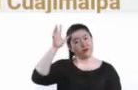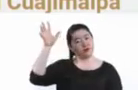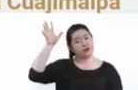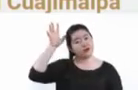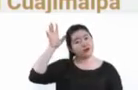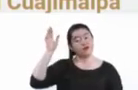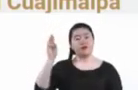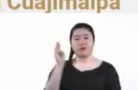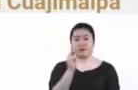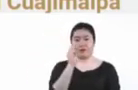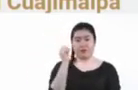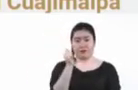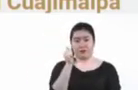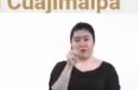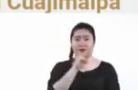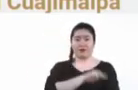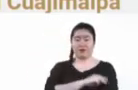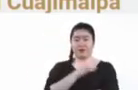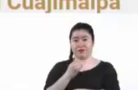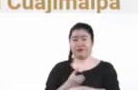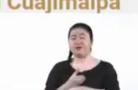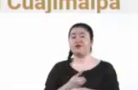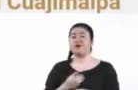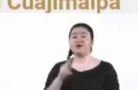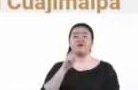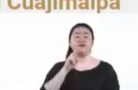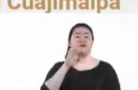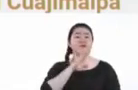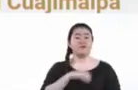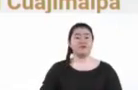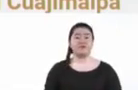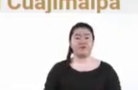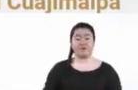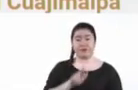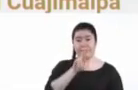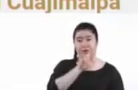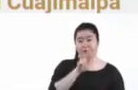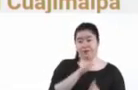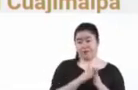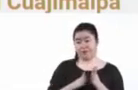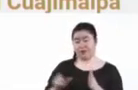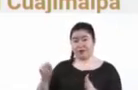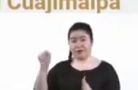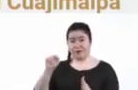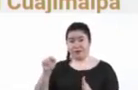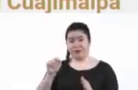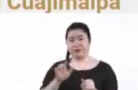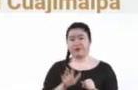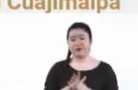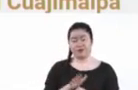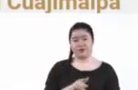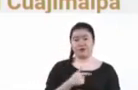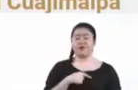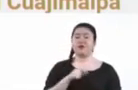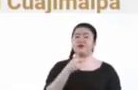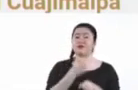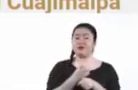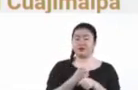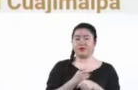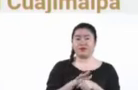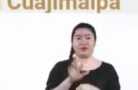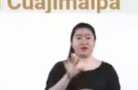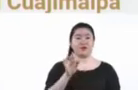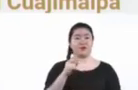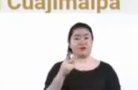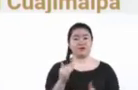Venustiano Carranza. Y del martes al sábado, en nuestra etapa normal, de martes diecinueve a sábado veintitrés, con segundas dosis, cuarenta y dos mil quinientos